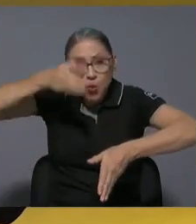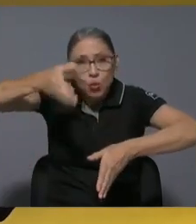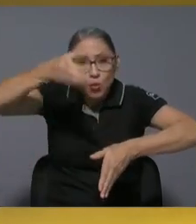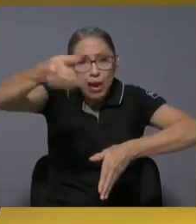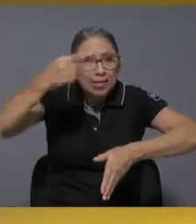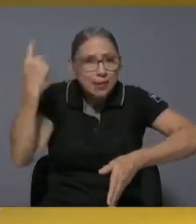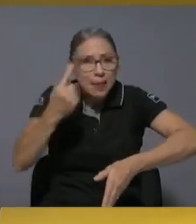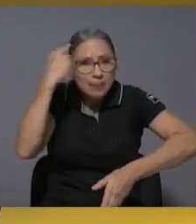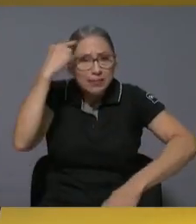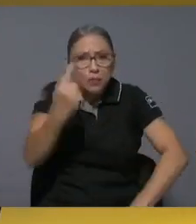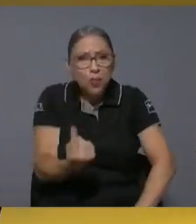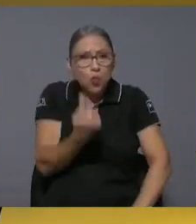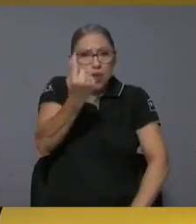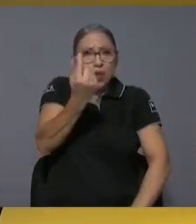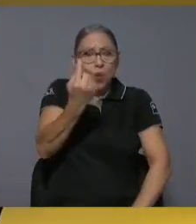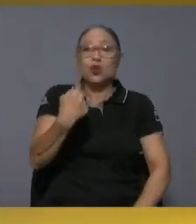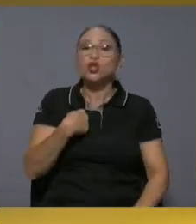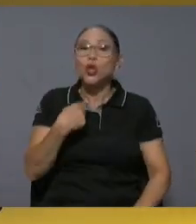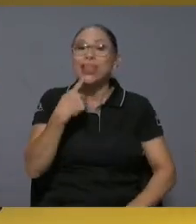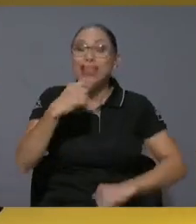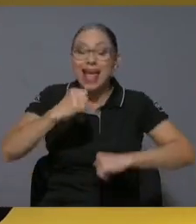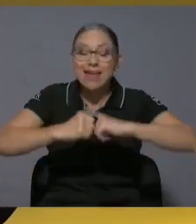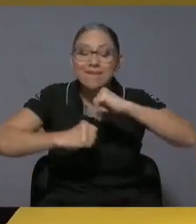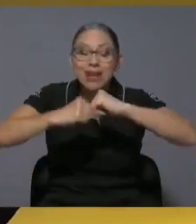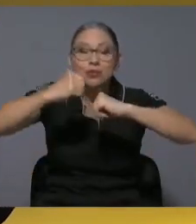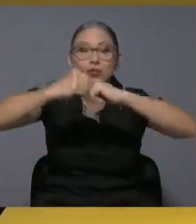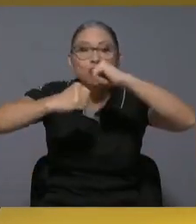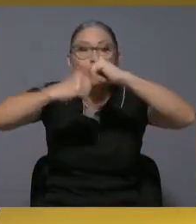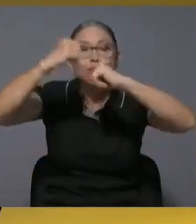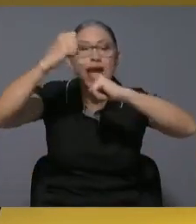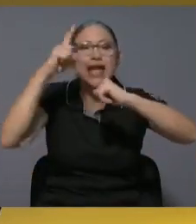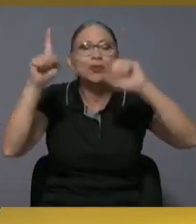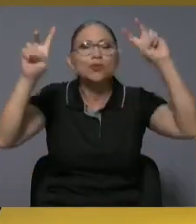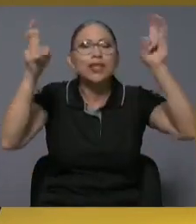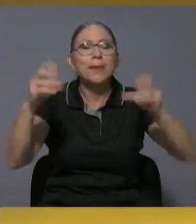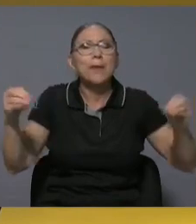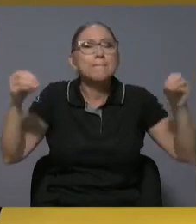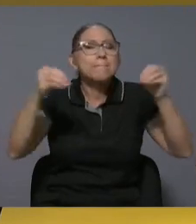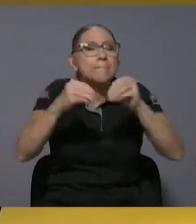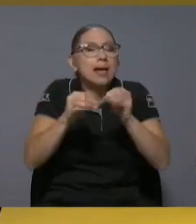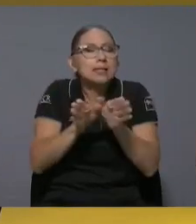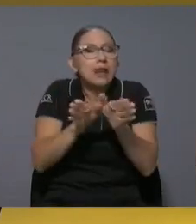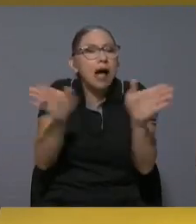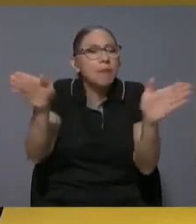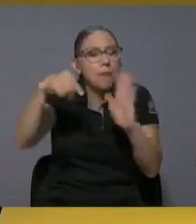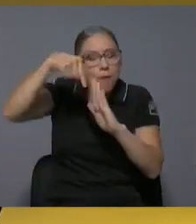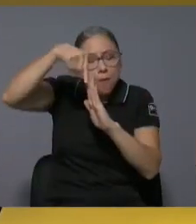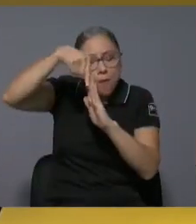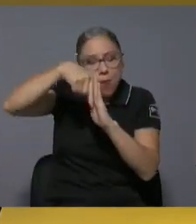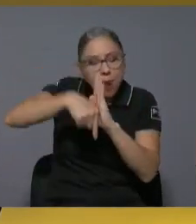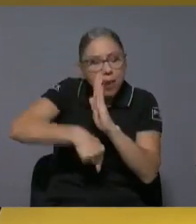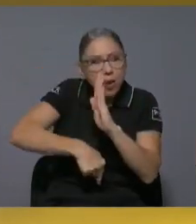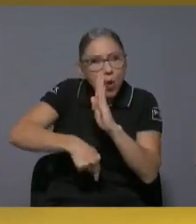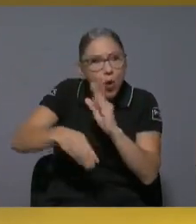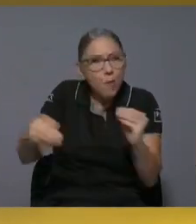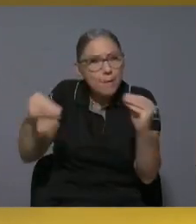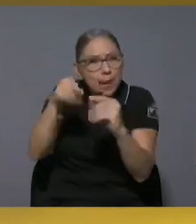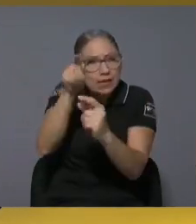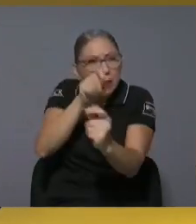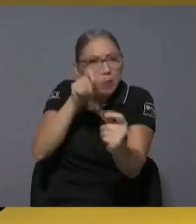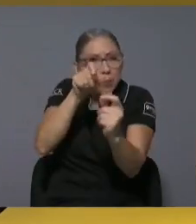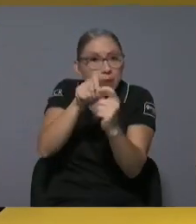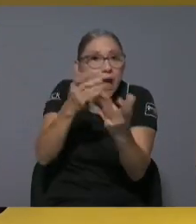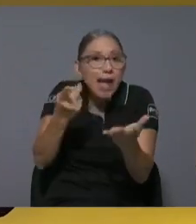es lo único yo diría que es un tema muchísimo más amplio y si uno se quiere poner más preciso y tenemos la